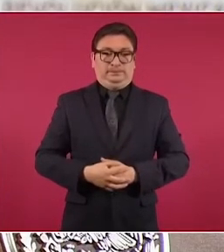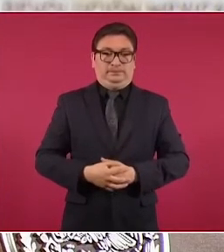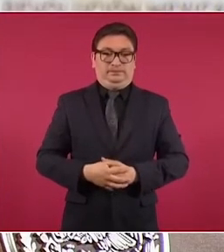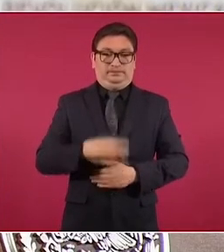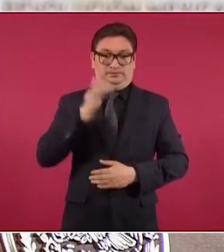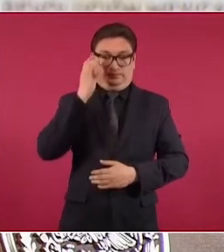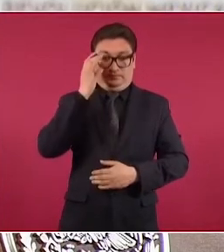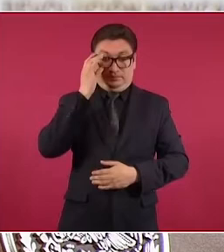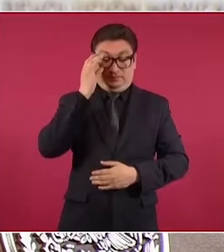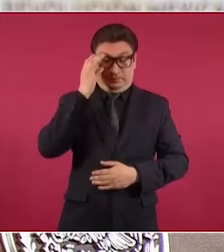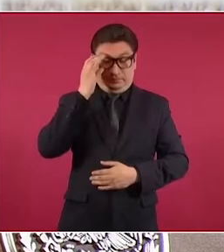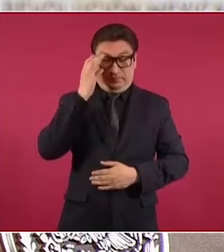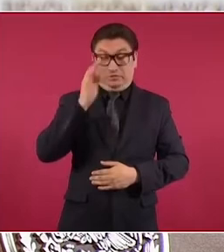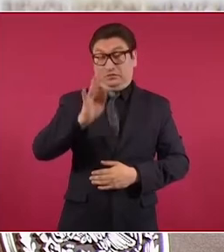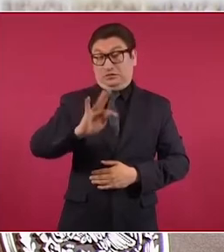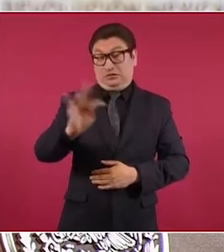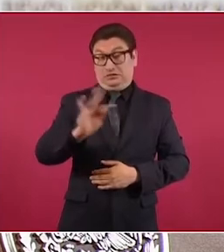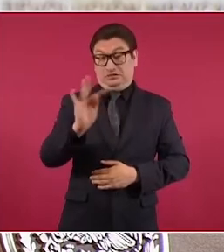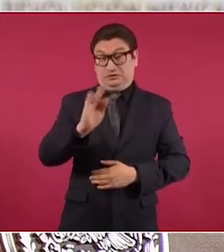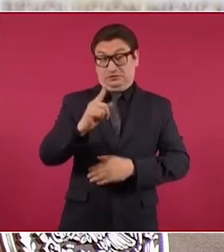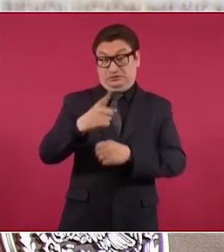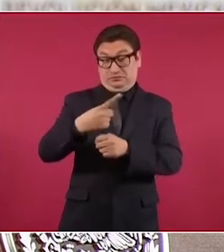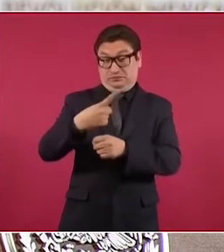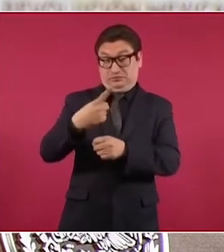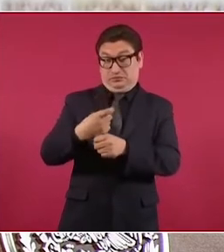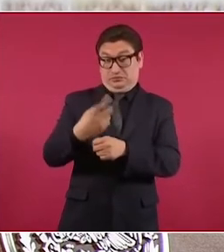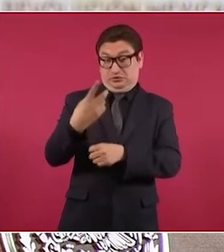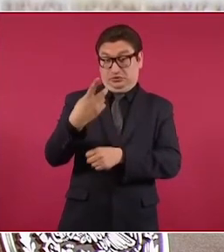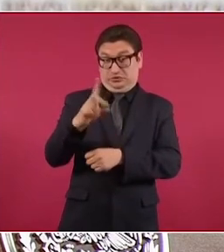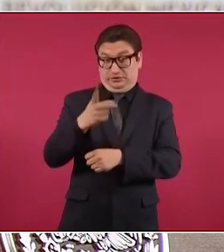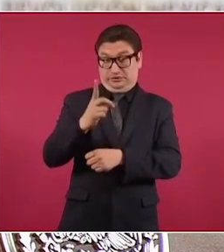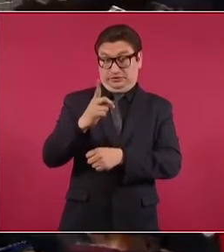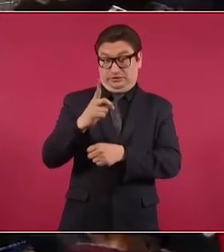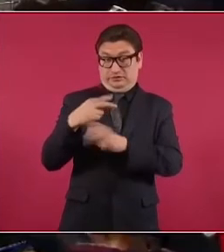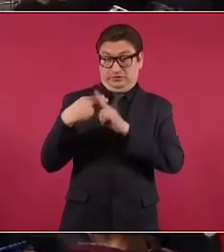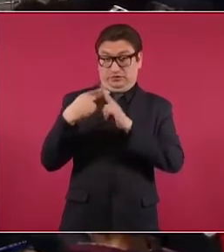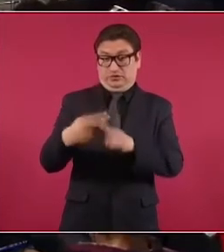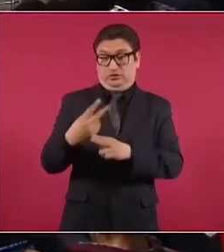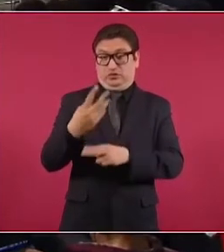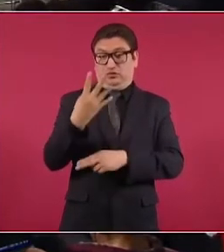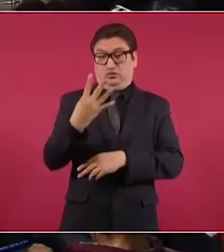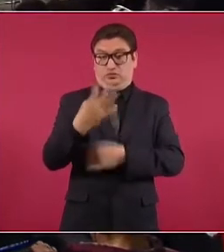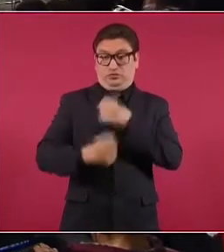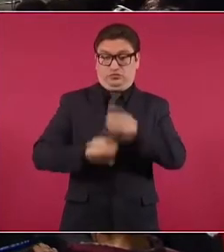Podría ser el primero de diciembre que cumplimos cuatro años de gobierno o cualquier otro día.